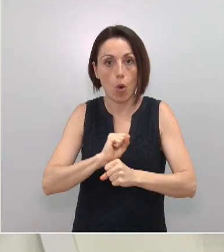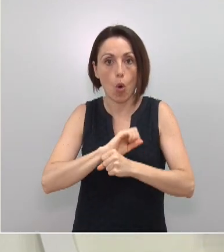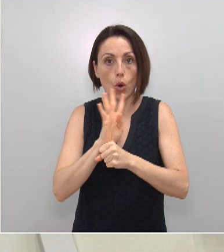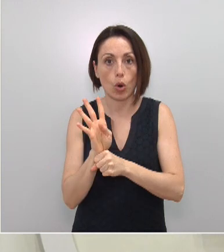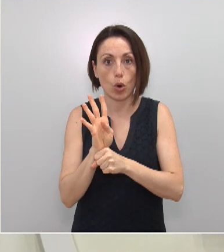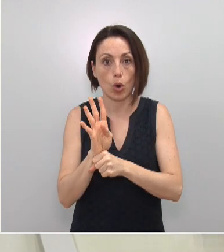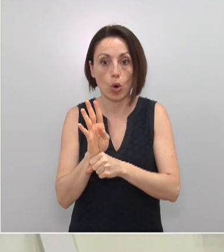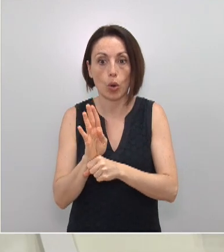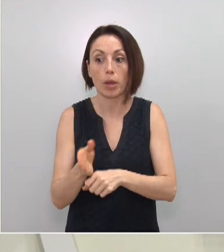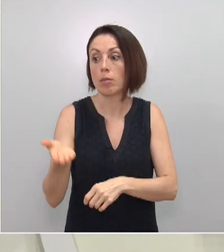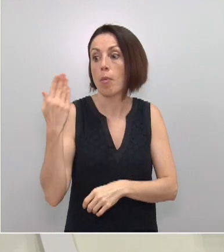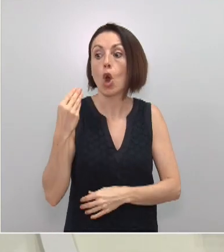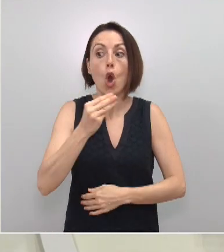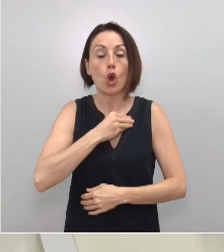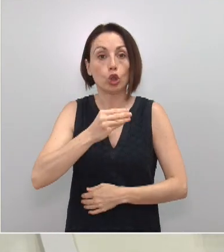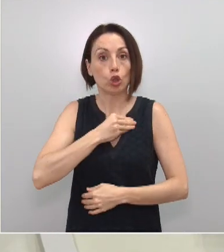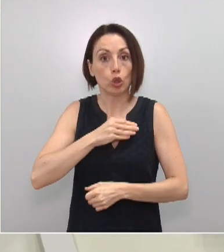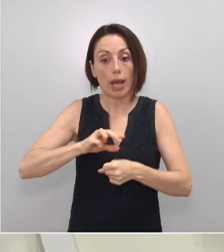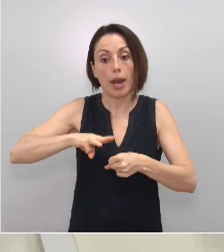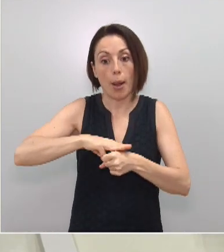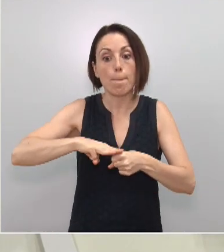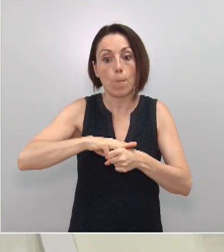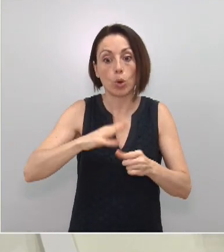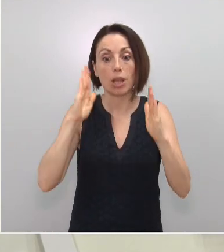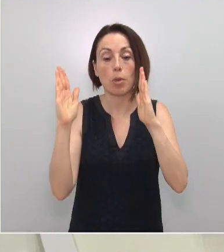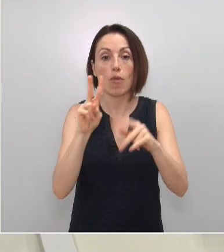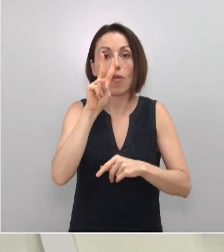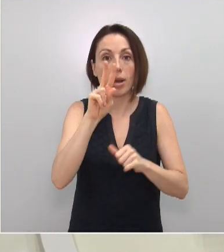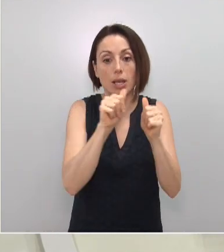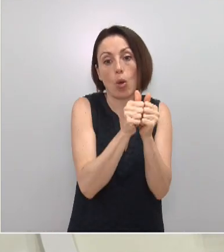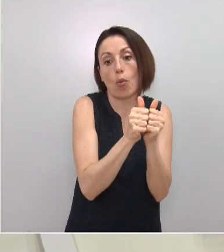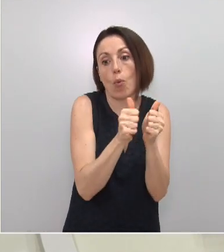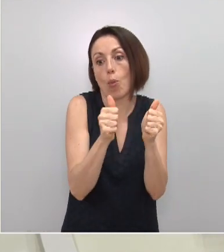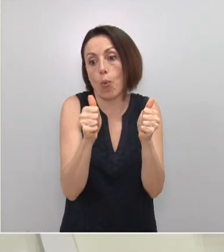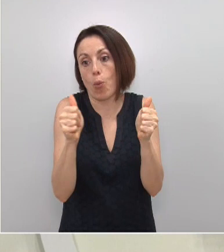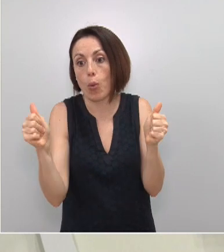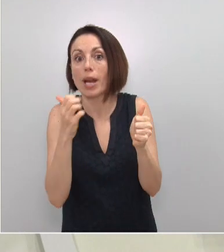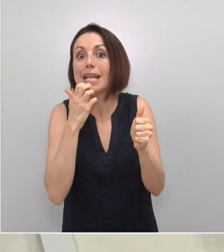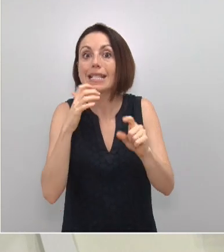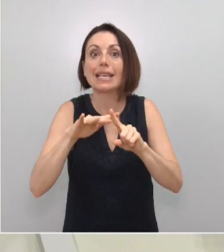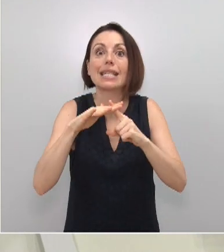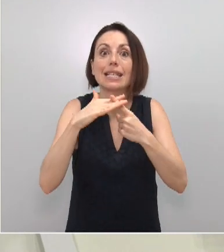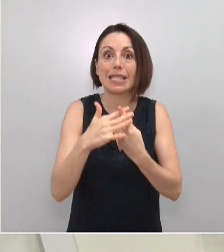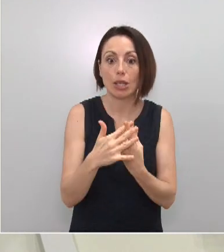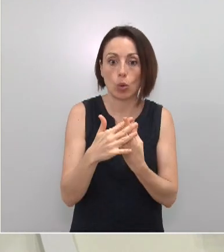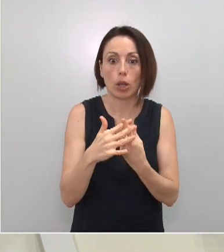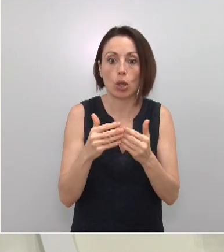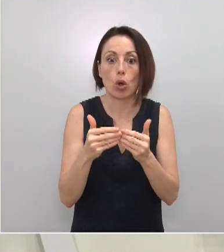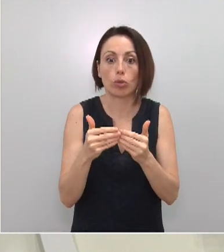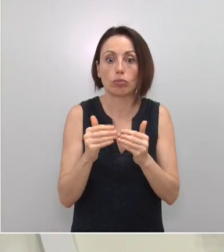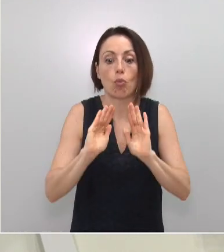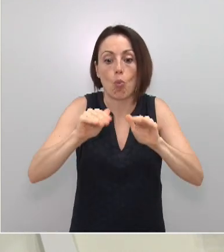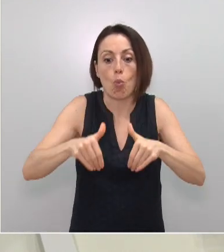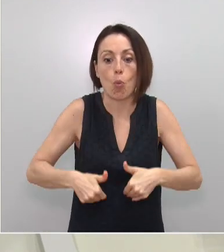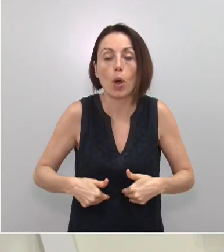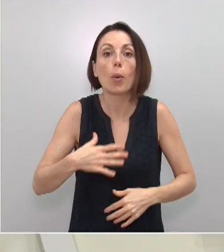Totana, un municipio en el que había seis casos. Y, desde luego, si las circunstancias lo requieren, encima de la mesa está la